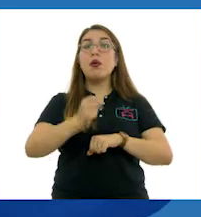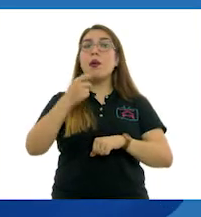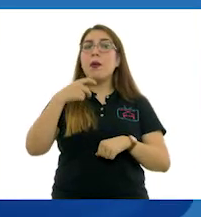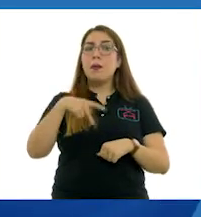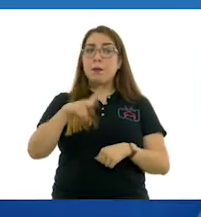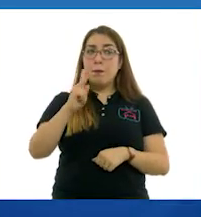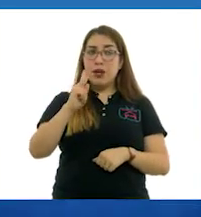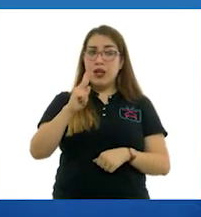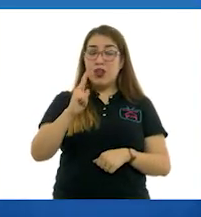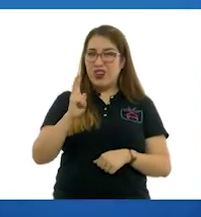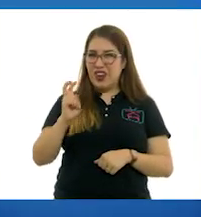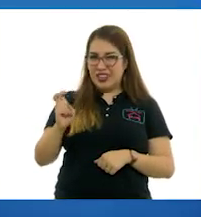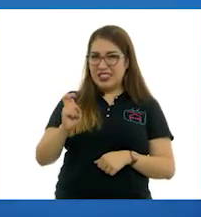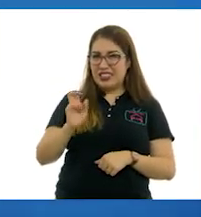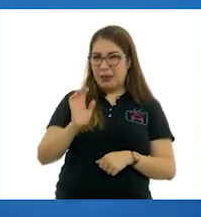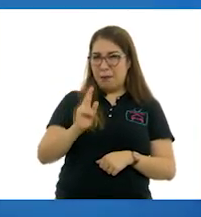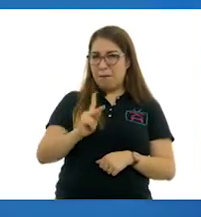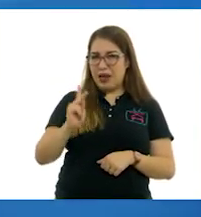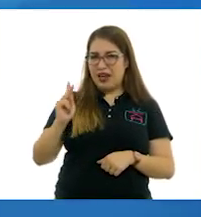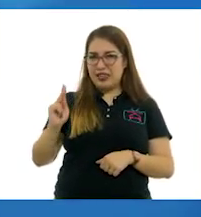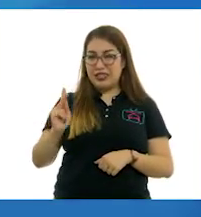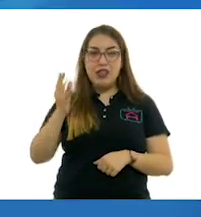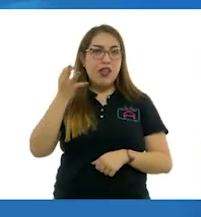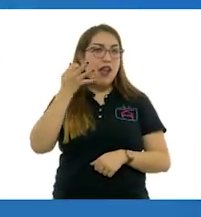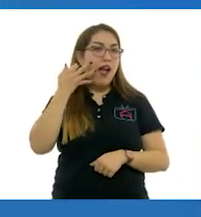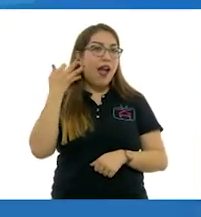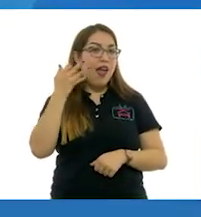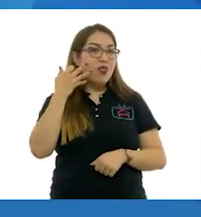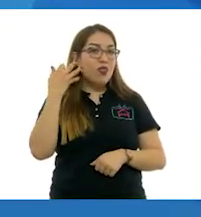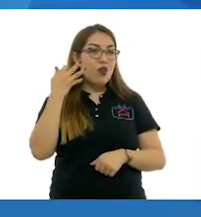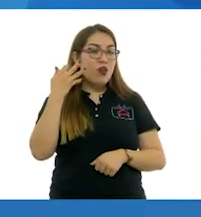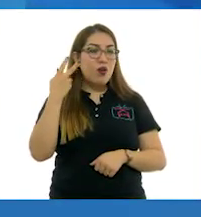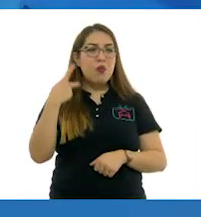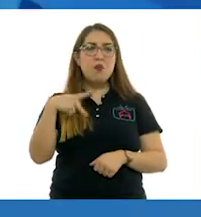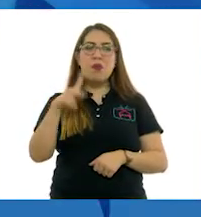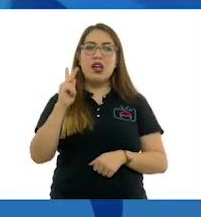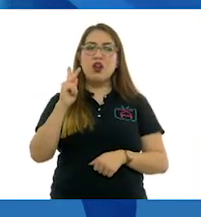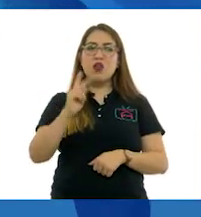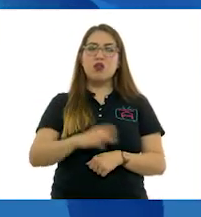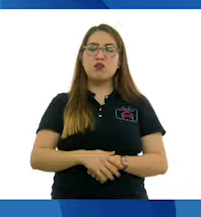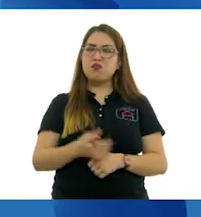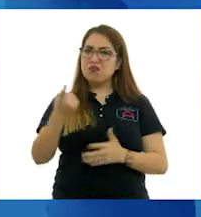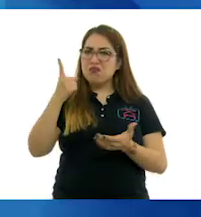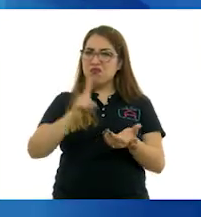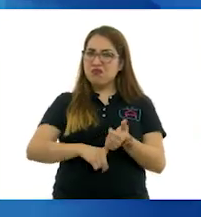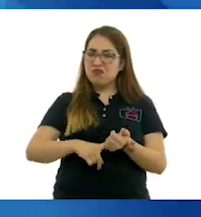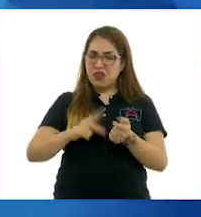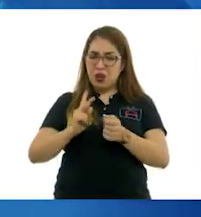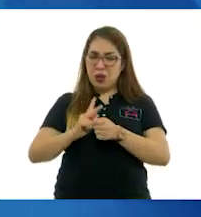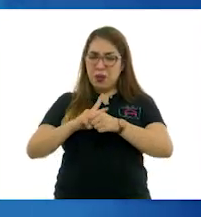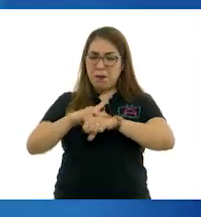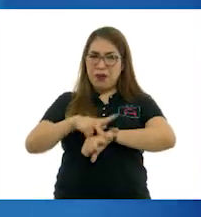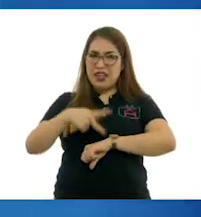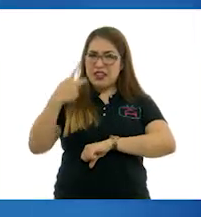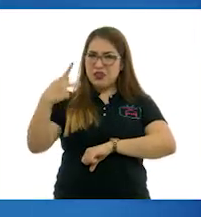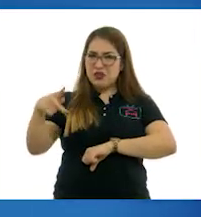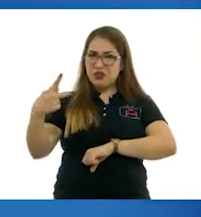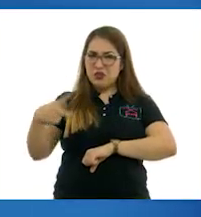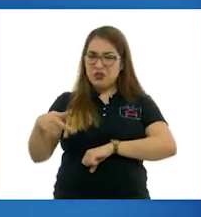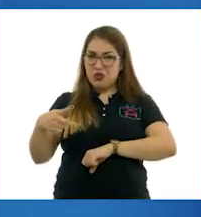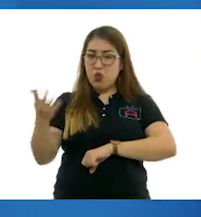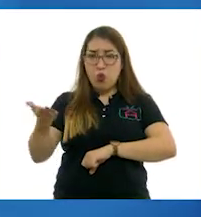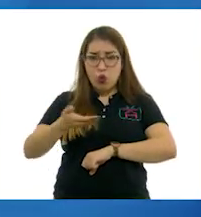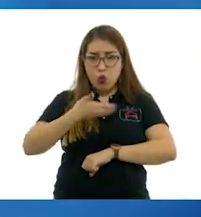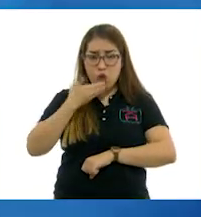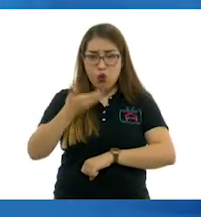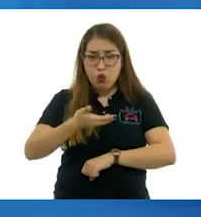a este que pareciera un gatito, ¿verdad? No tiene una piel, digamos que lo más cotidiano